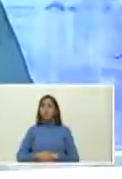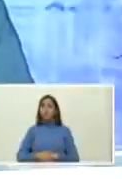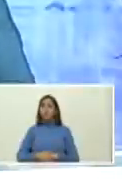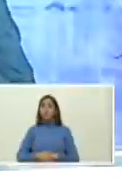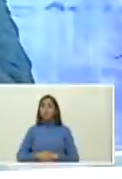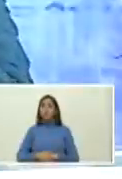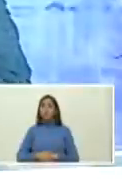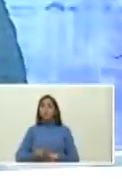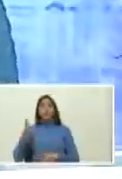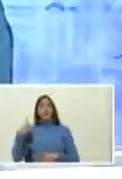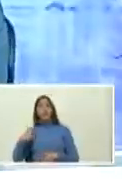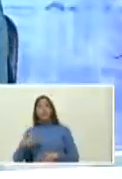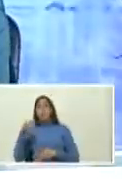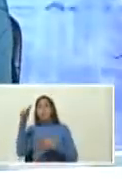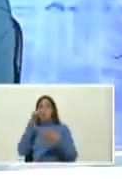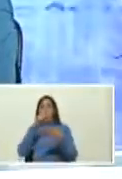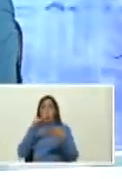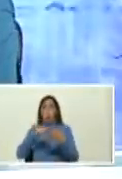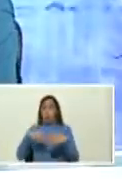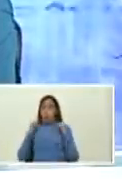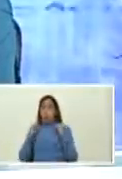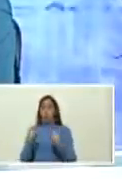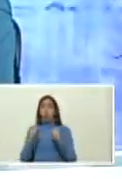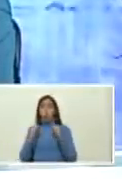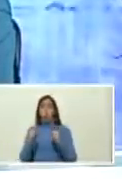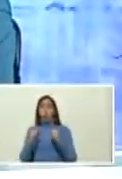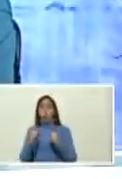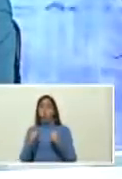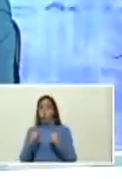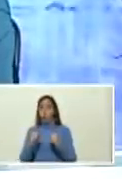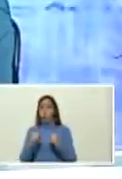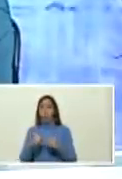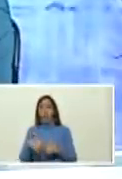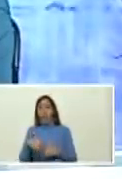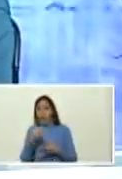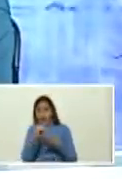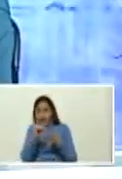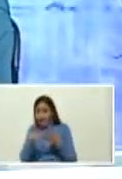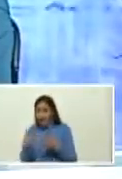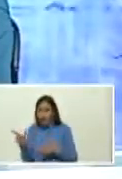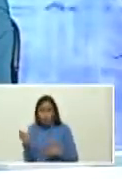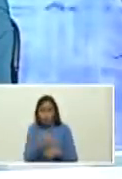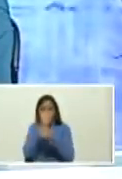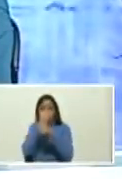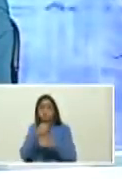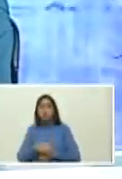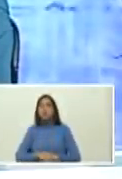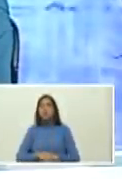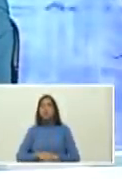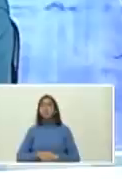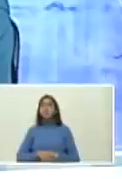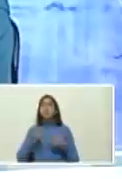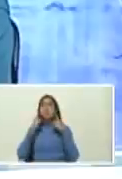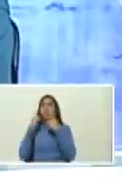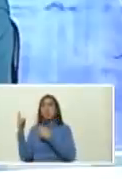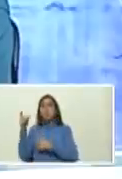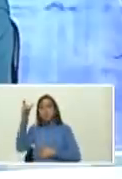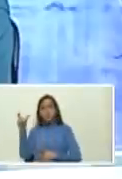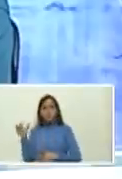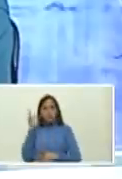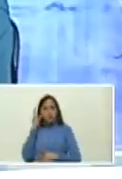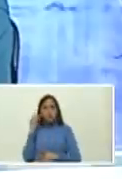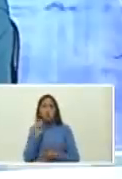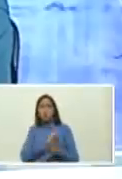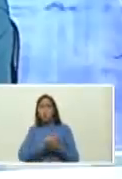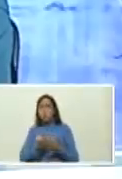tiene una puntería tremenda para conseguir detalles fíjense este libro de Elena Villar esclavos unidos